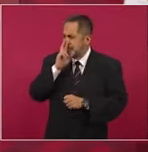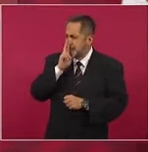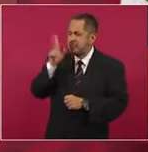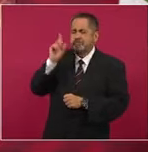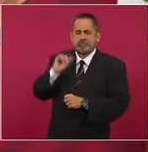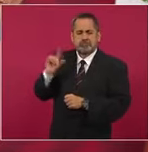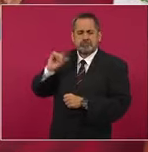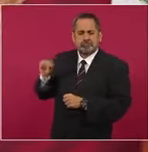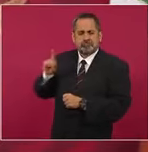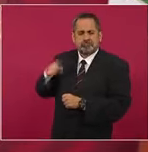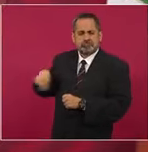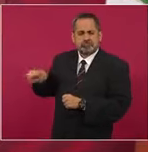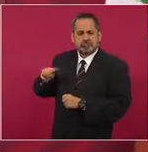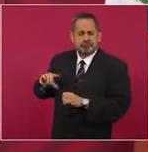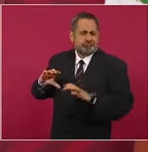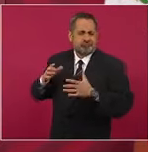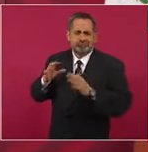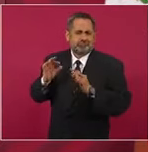aquí